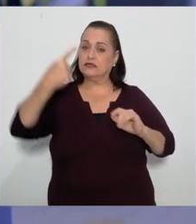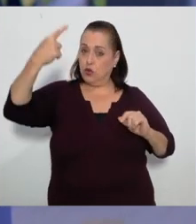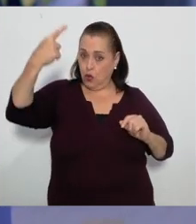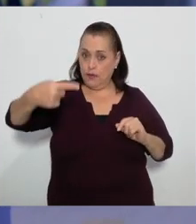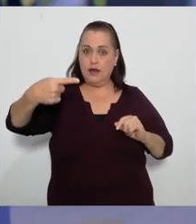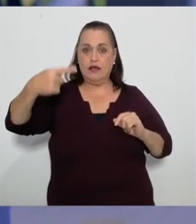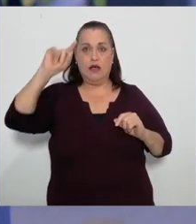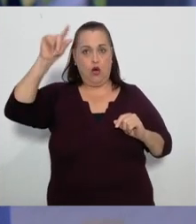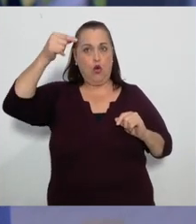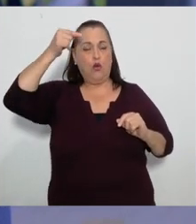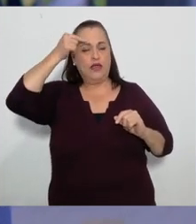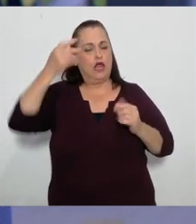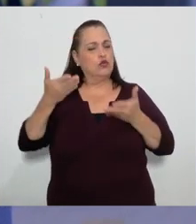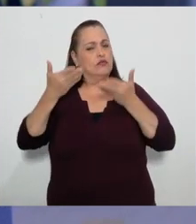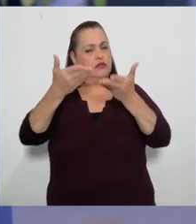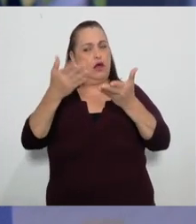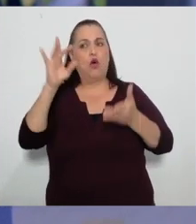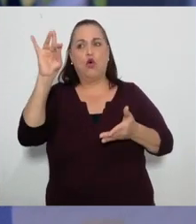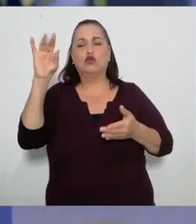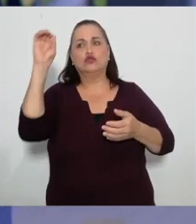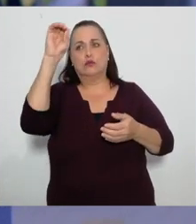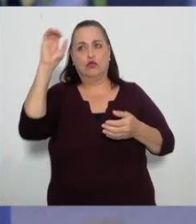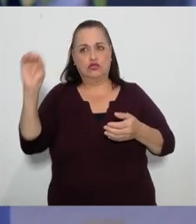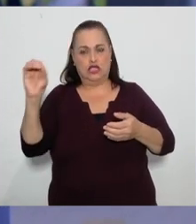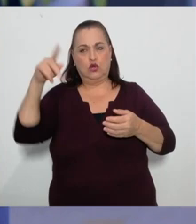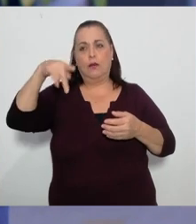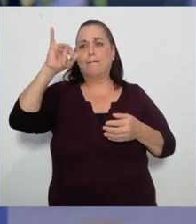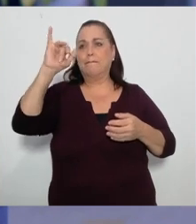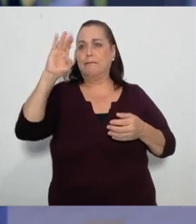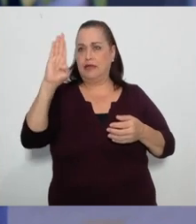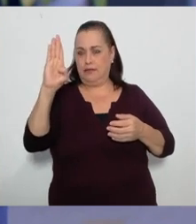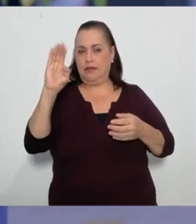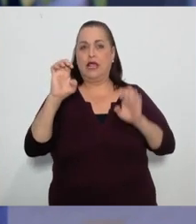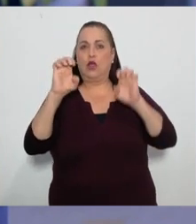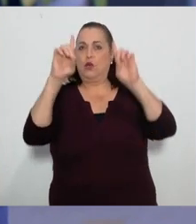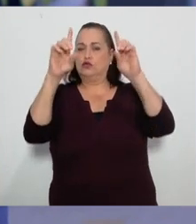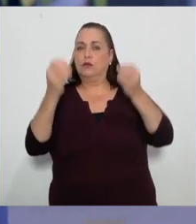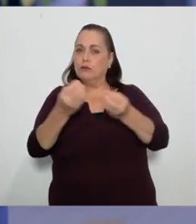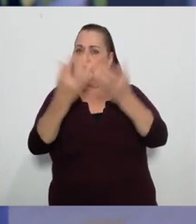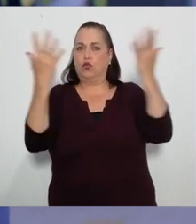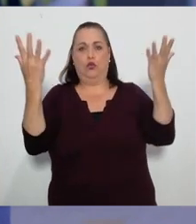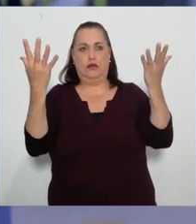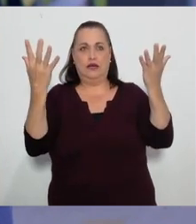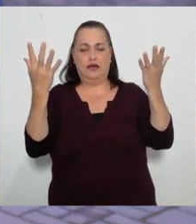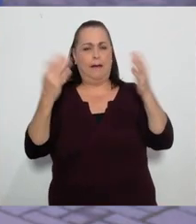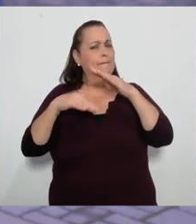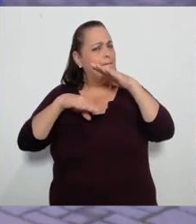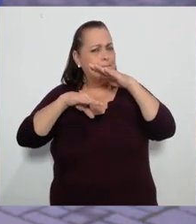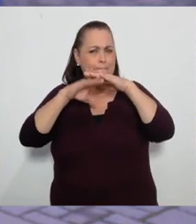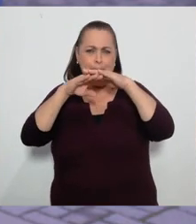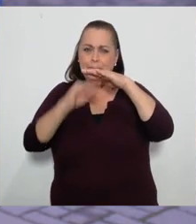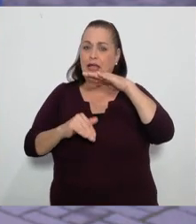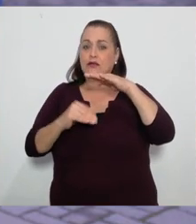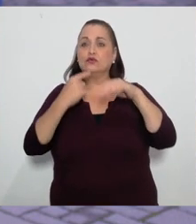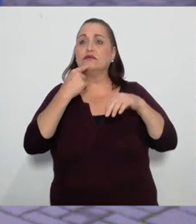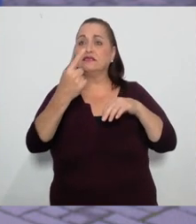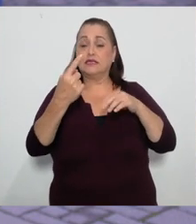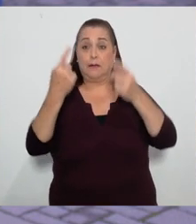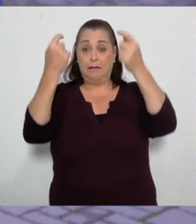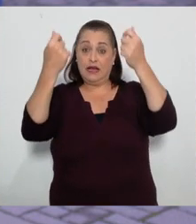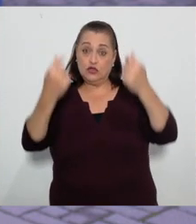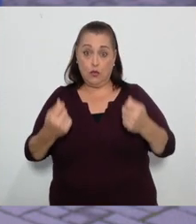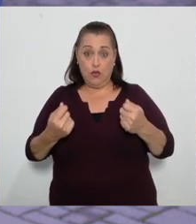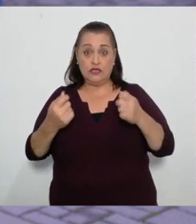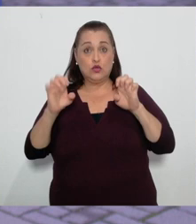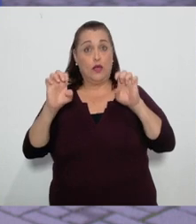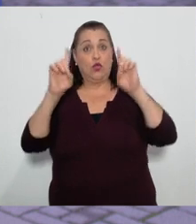obliga al gobierno a destinar un 8% del PIB a la educación pública y mucho menos decir que